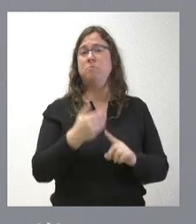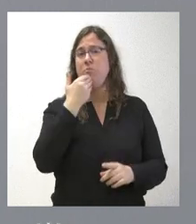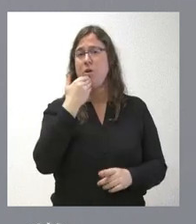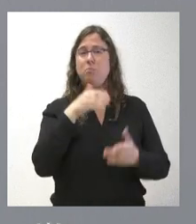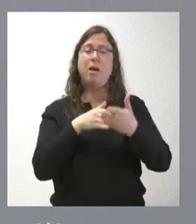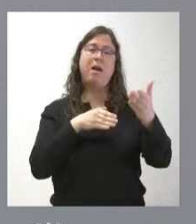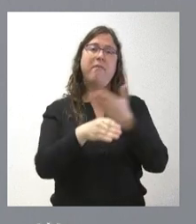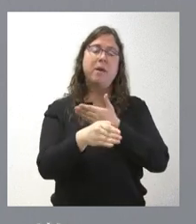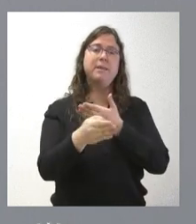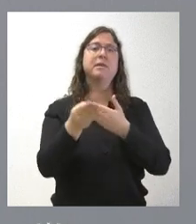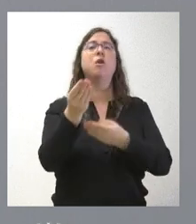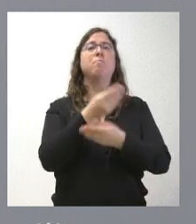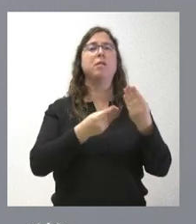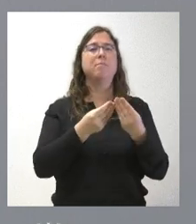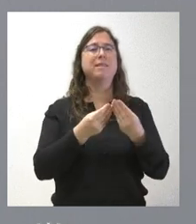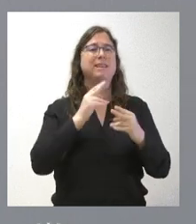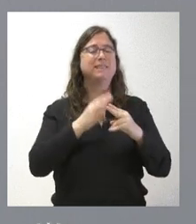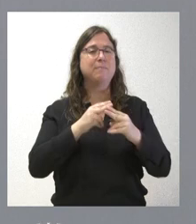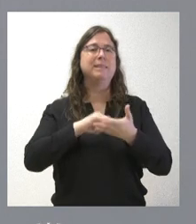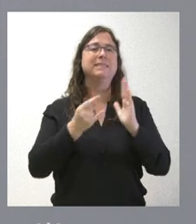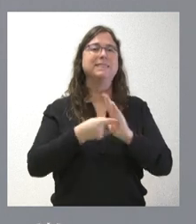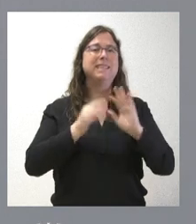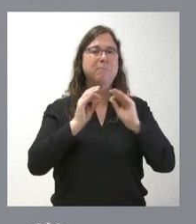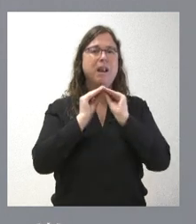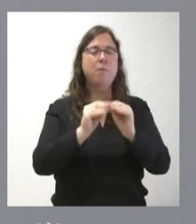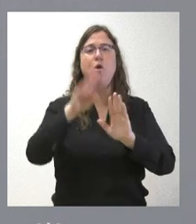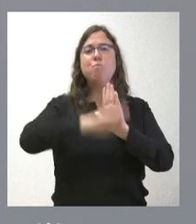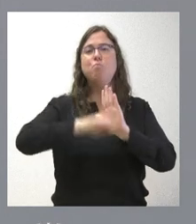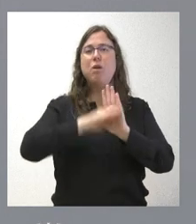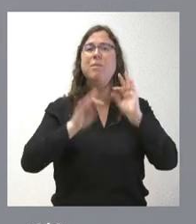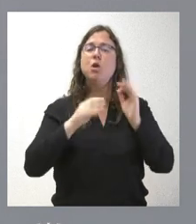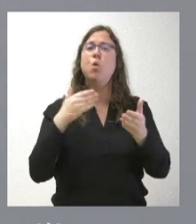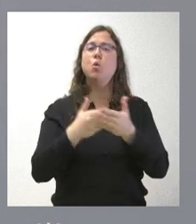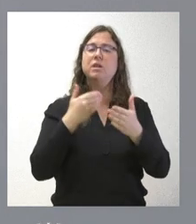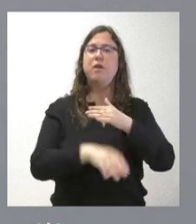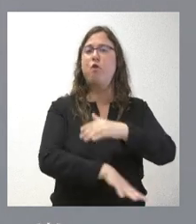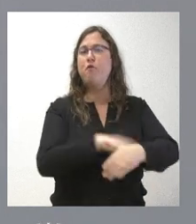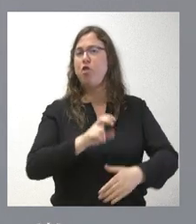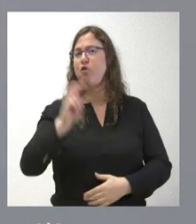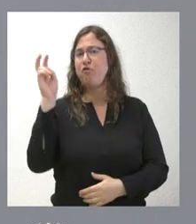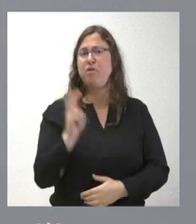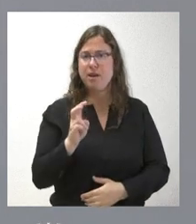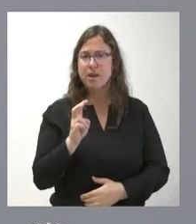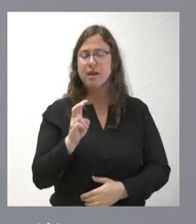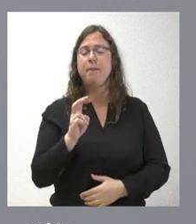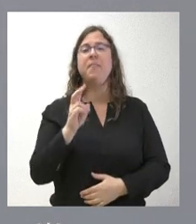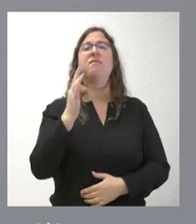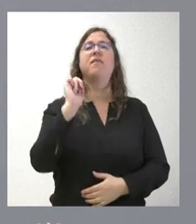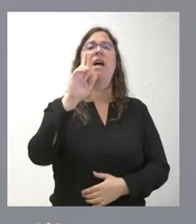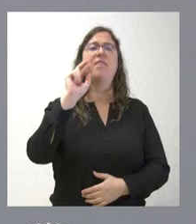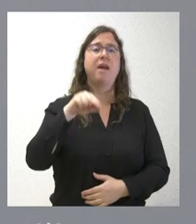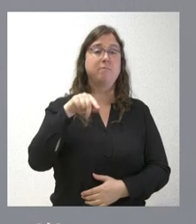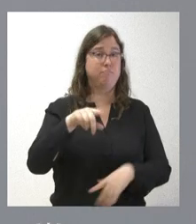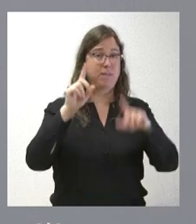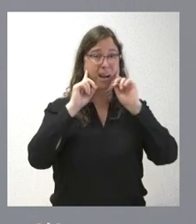medioambiente. Se tratan de los mecanismos técnicos para elaboración de los programas de justificación de los fondos procedentes del FEADER, en este